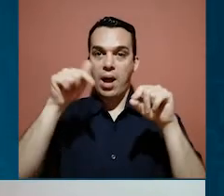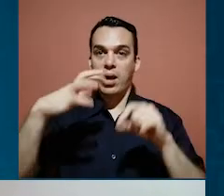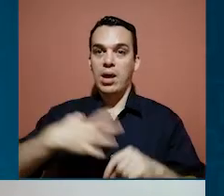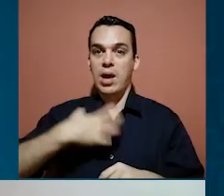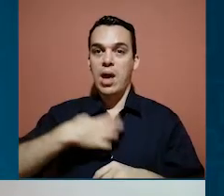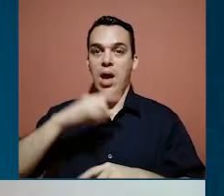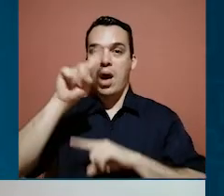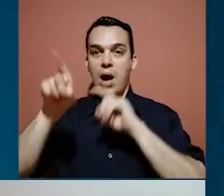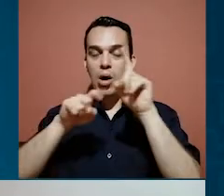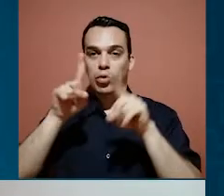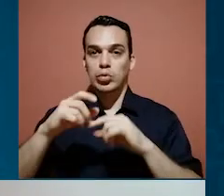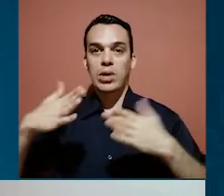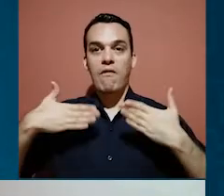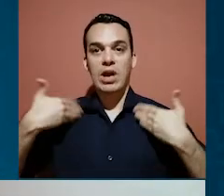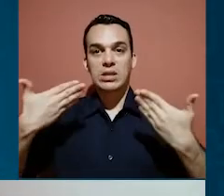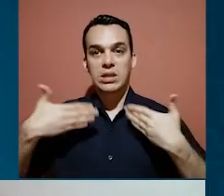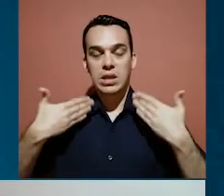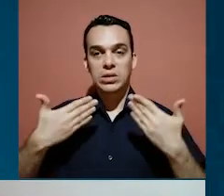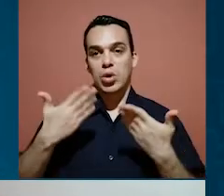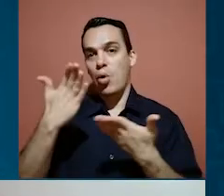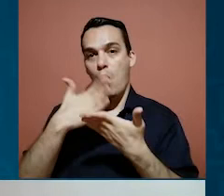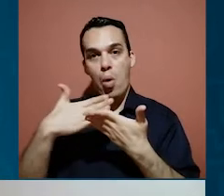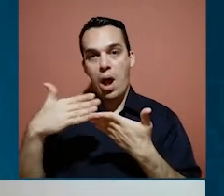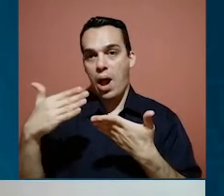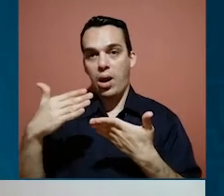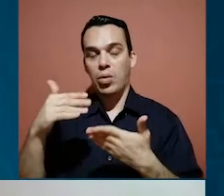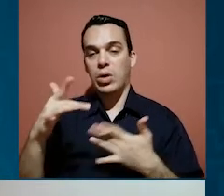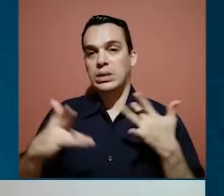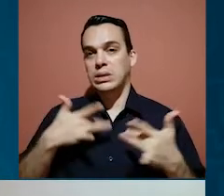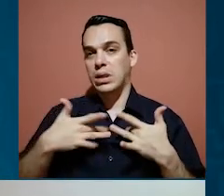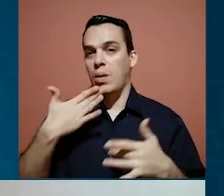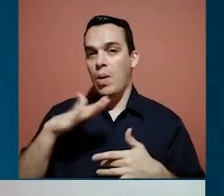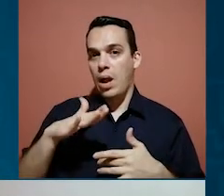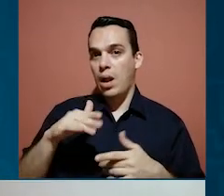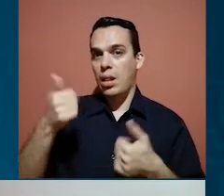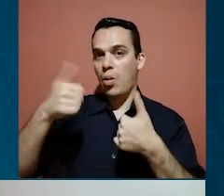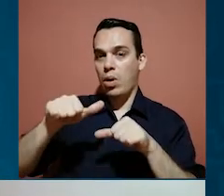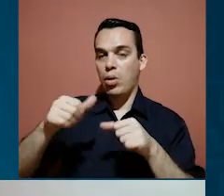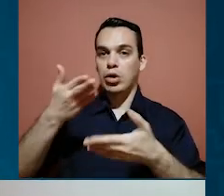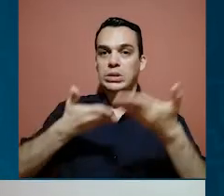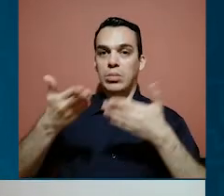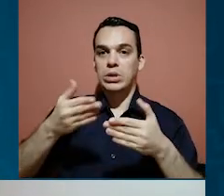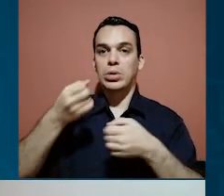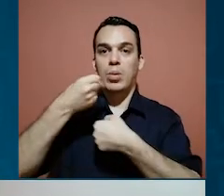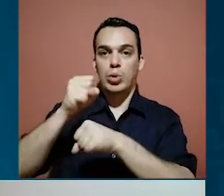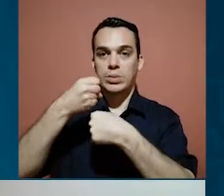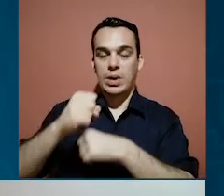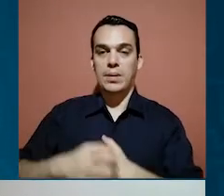su queja, consulta, felicitación o inconformidad respecto a los servicios que brinda la municipalidad.